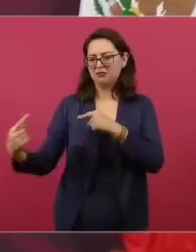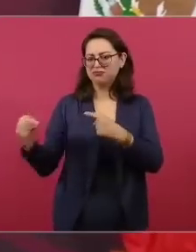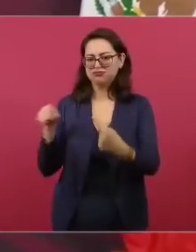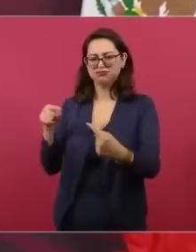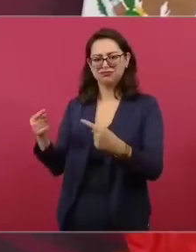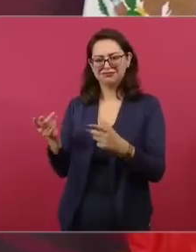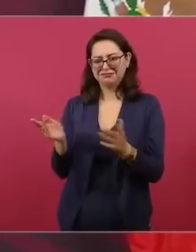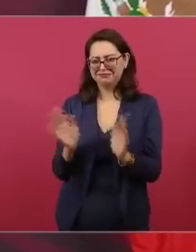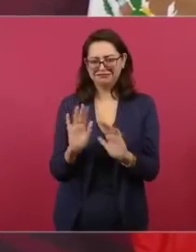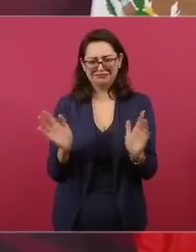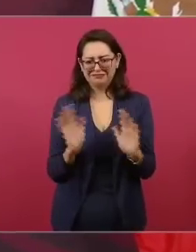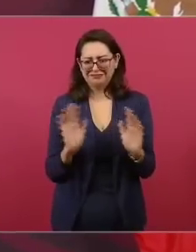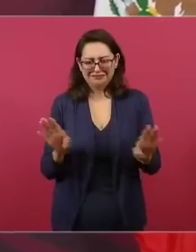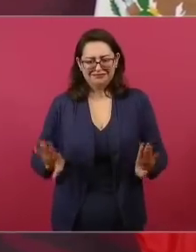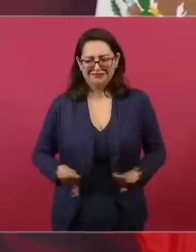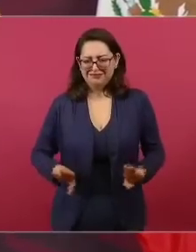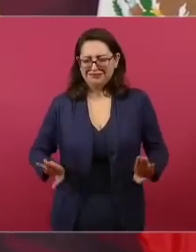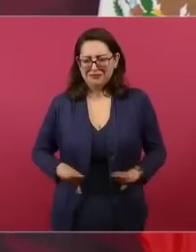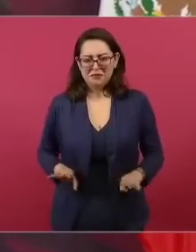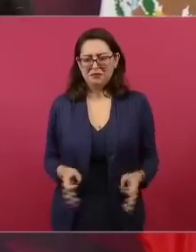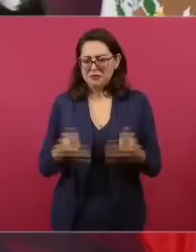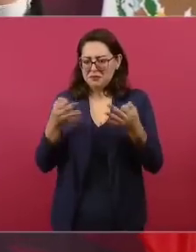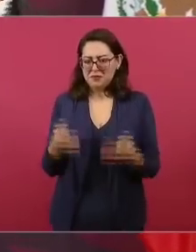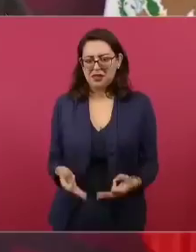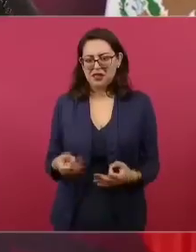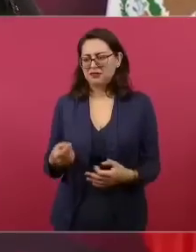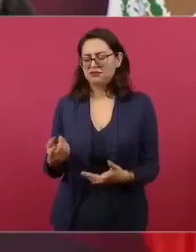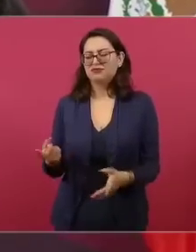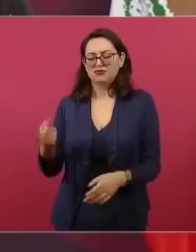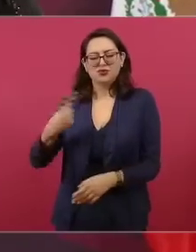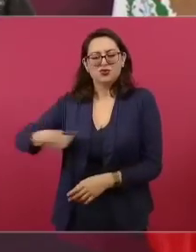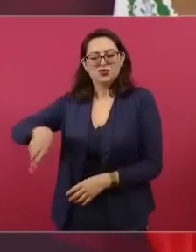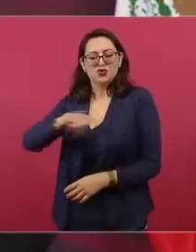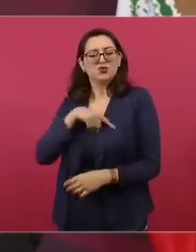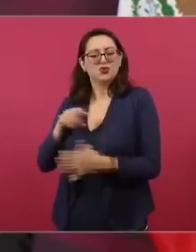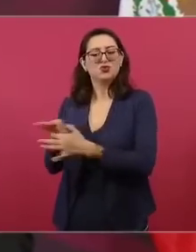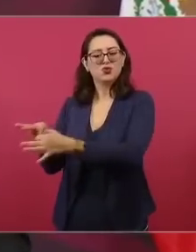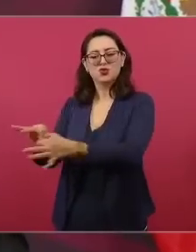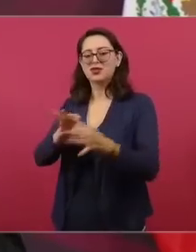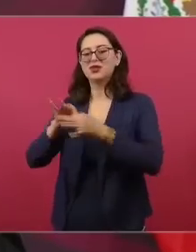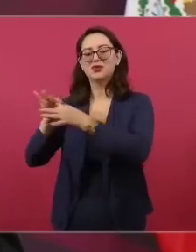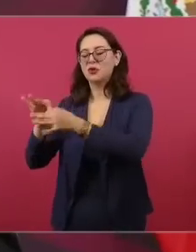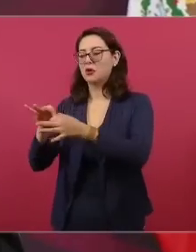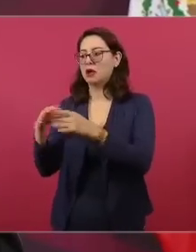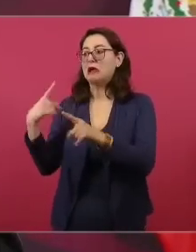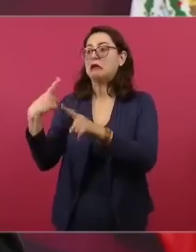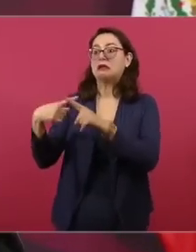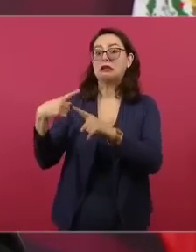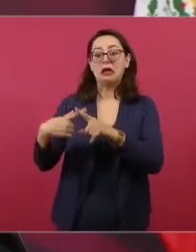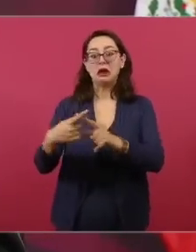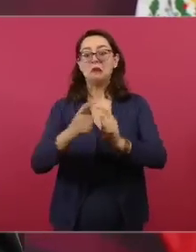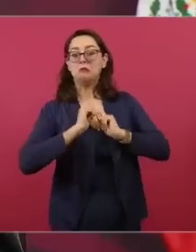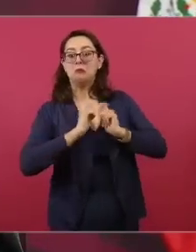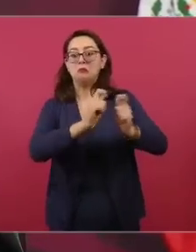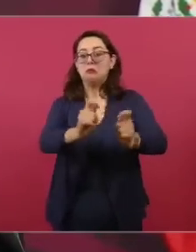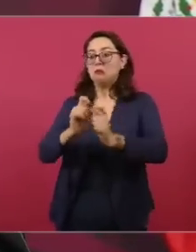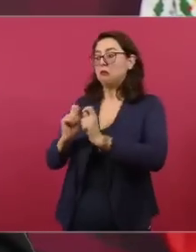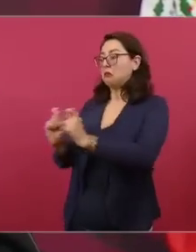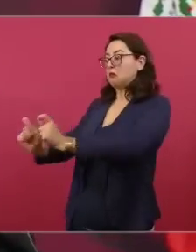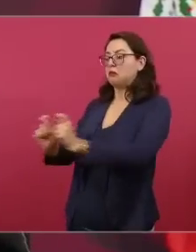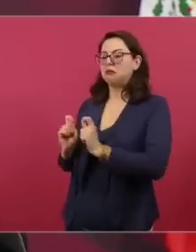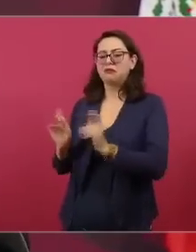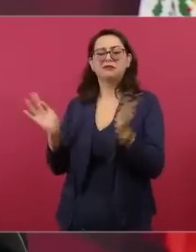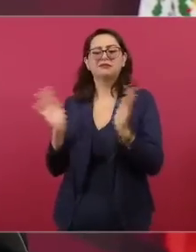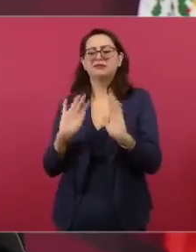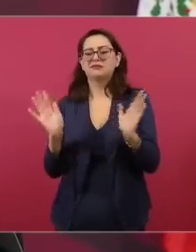unidos, porque queremos que continúe la transformación del país y